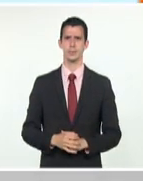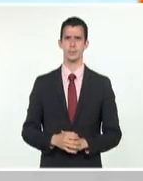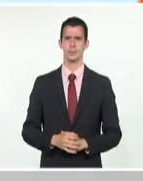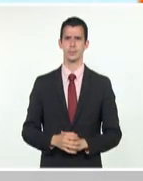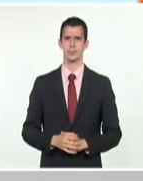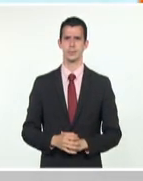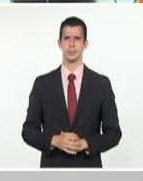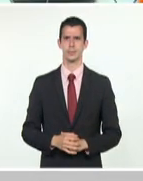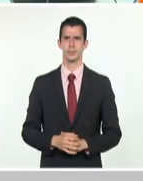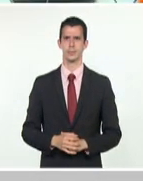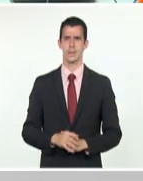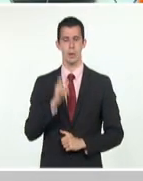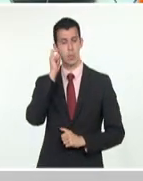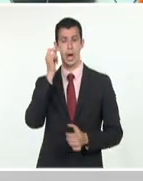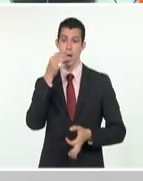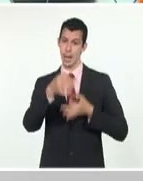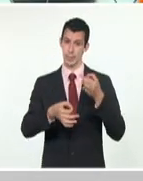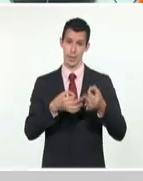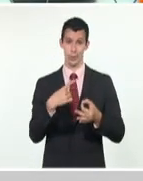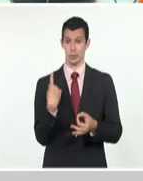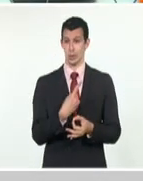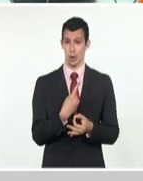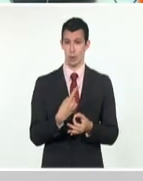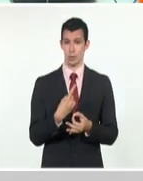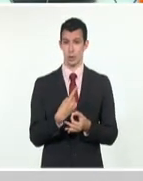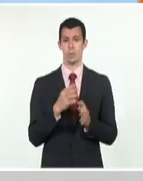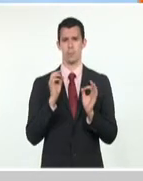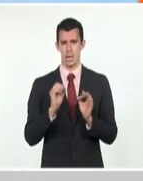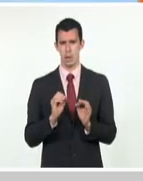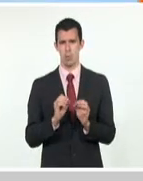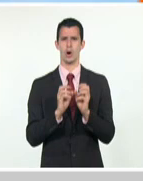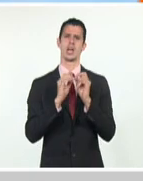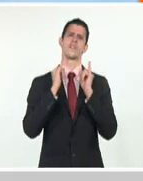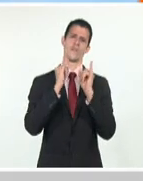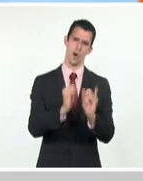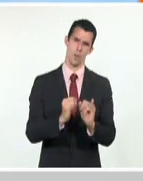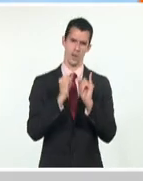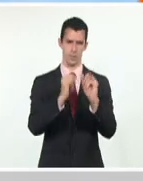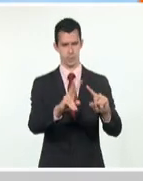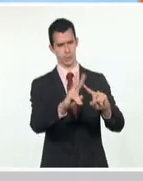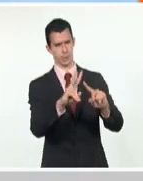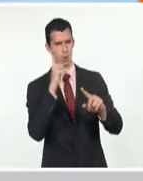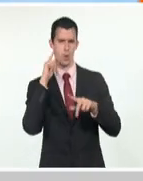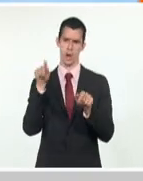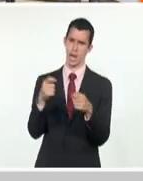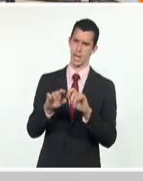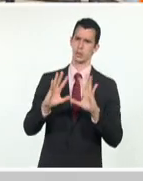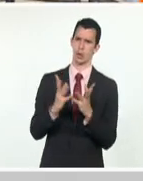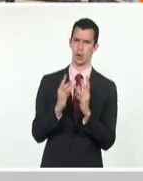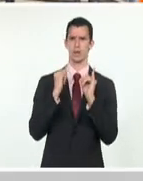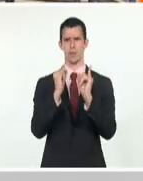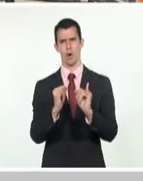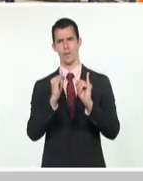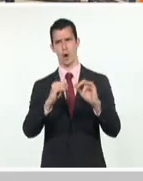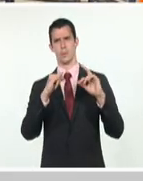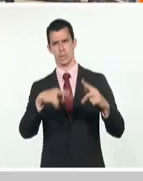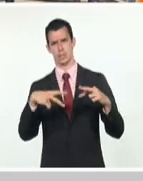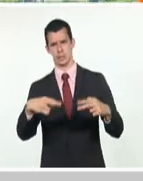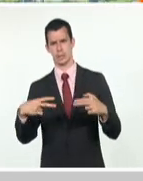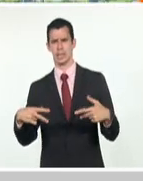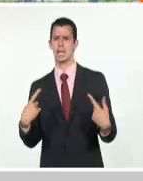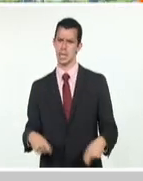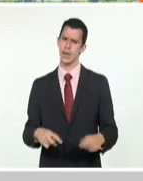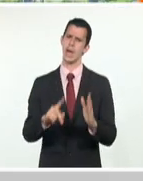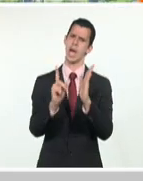aunque todas nuestras campañas de ahorro, ya sean televisivas, radiales, todas las campañas de ahorro que existen desde el